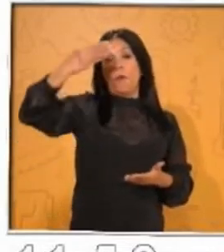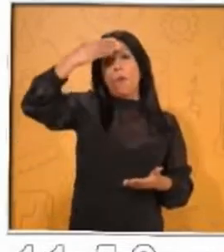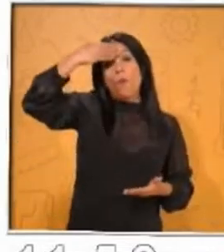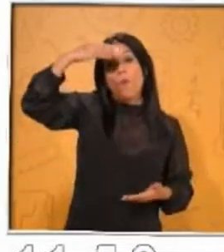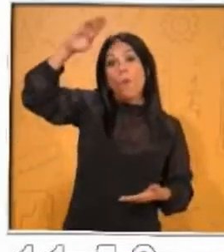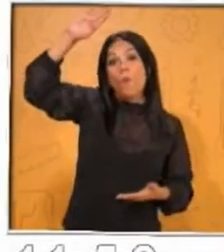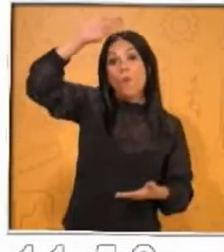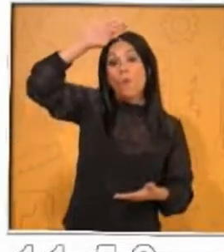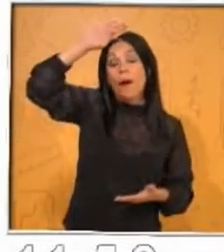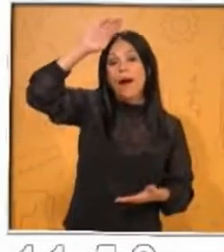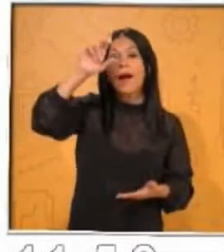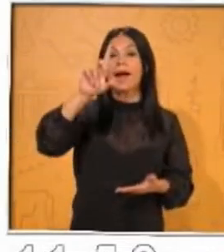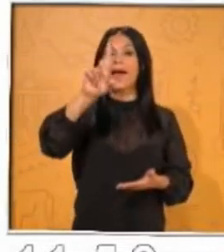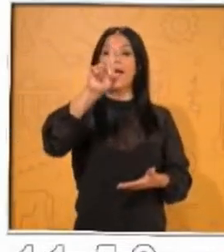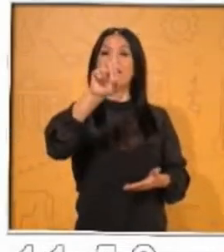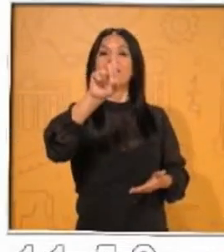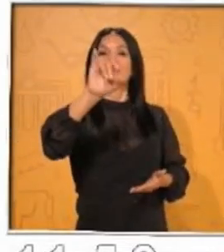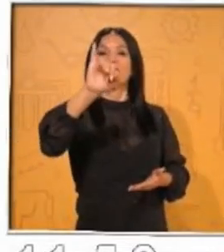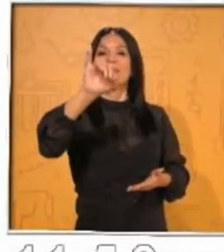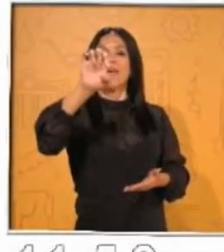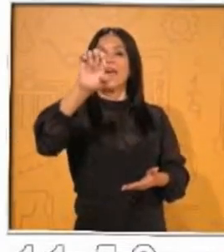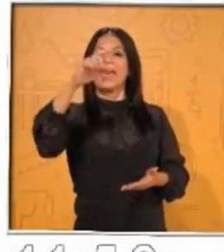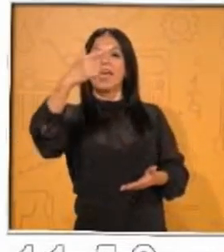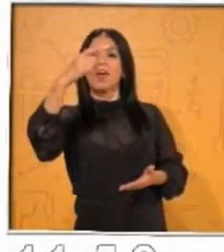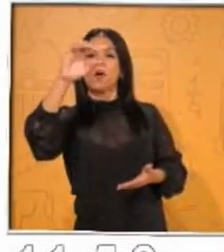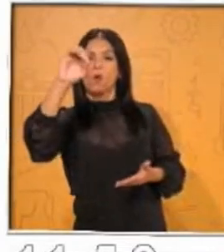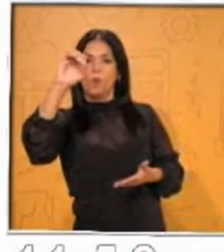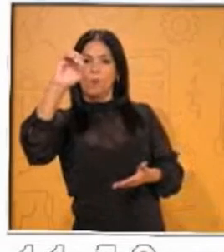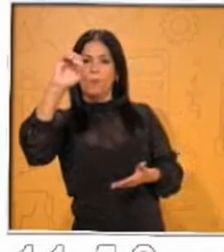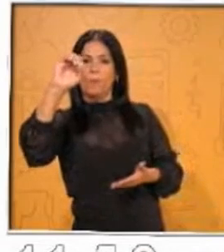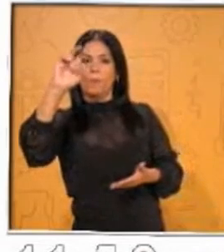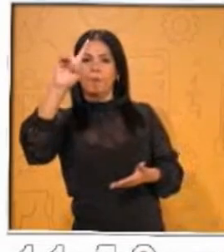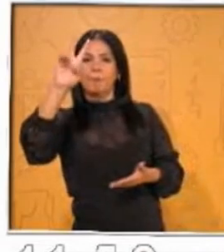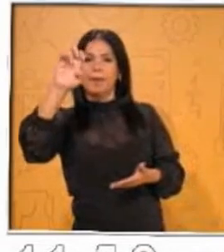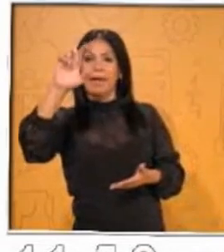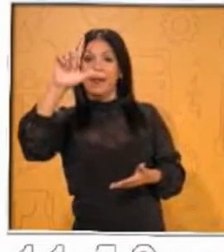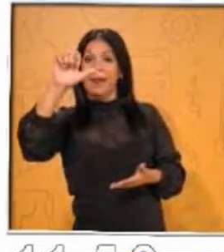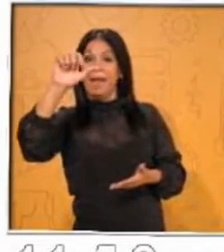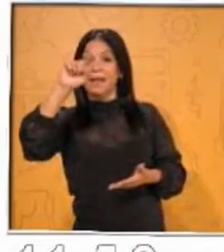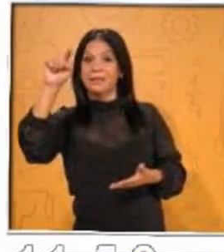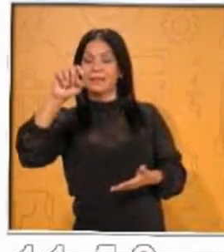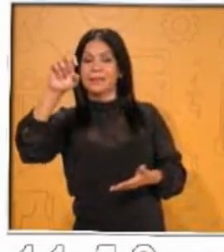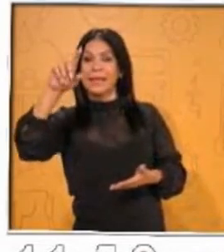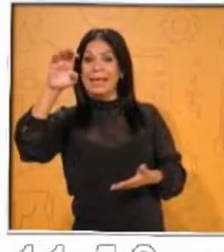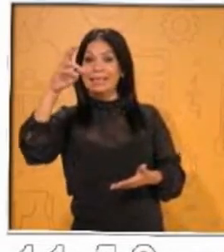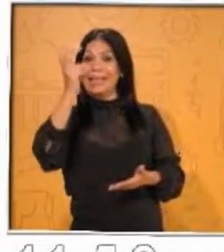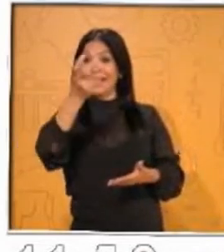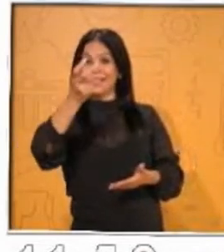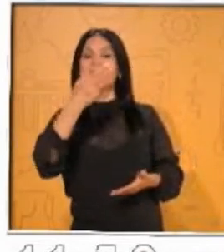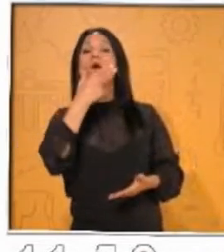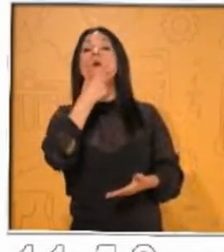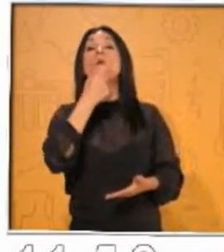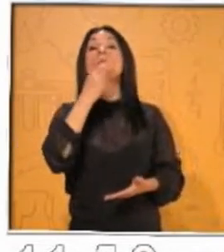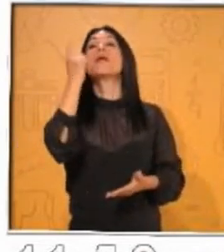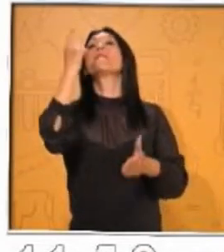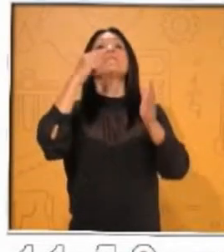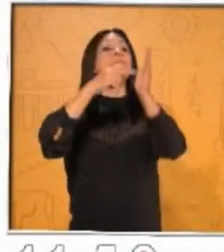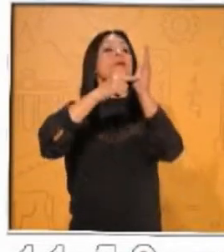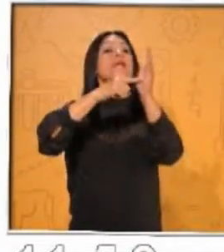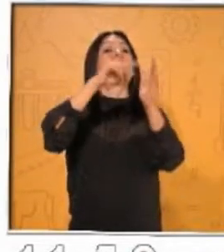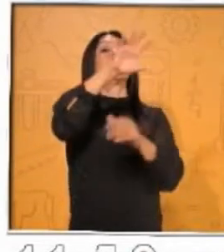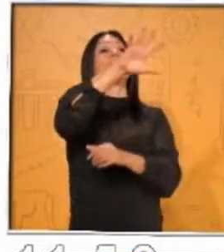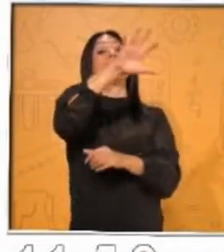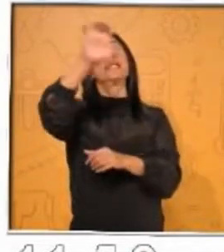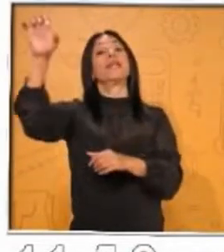expedición, viene algo clave para todos ustedes. Diego Velázquez, en 1519, a quien